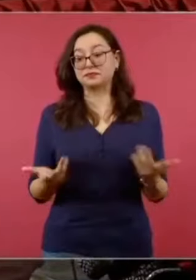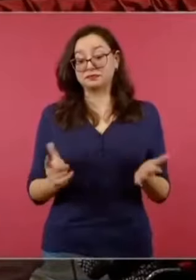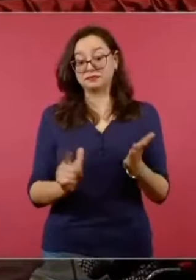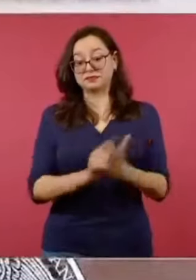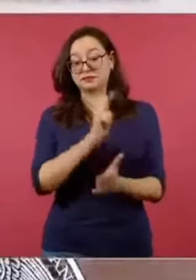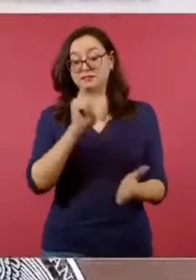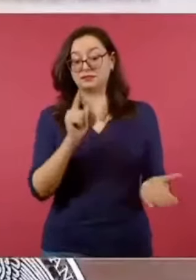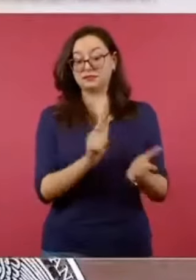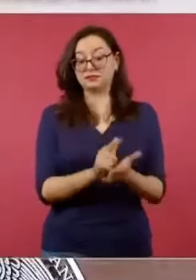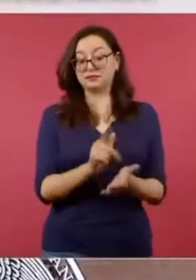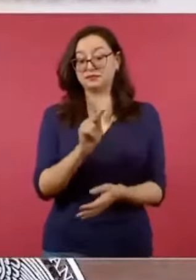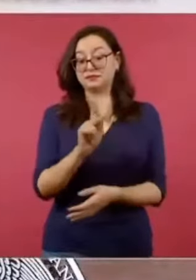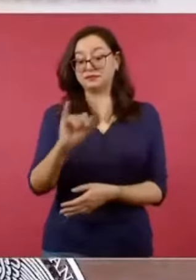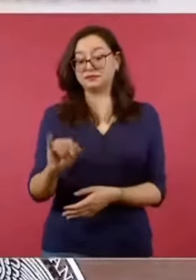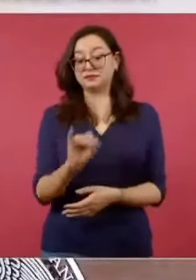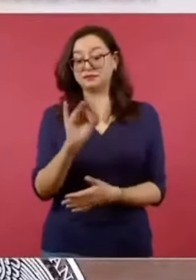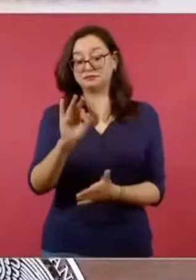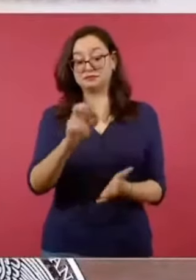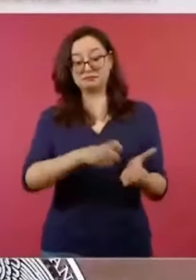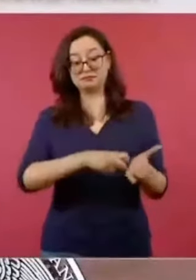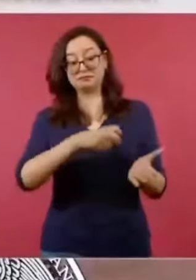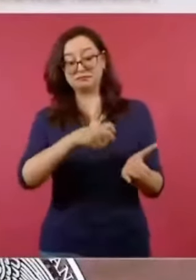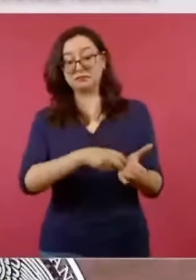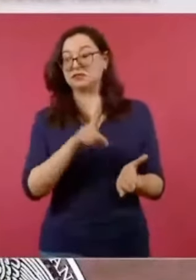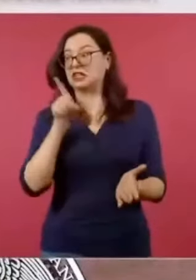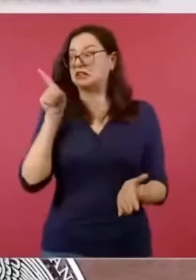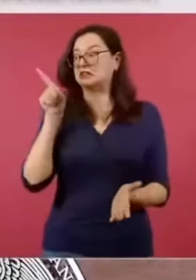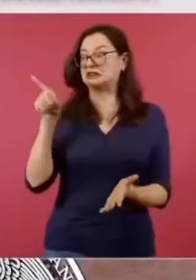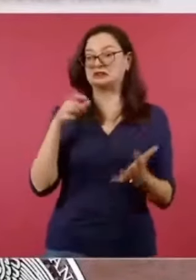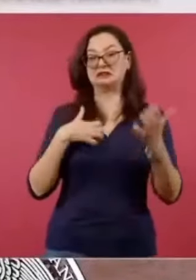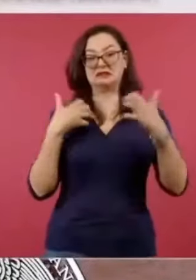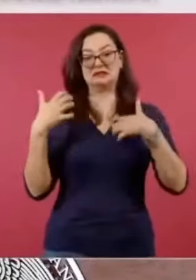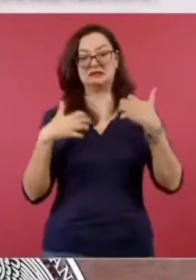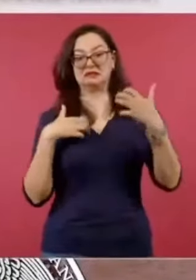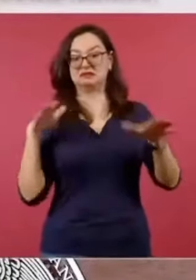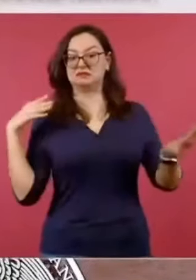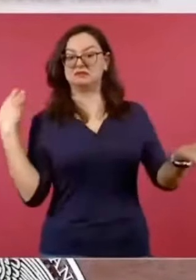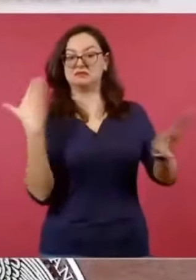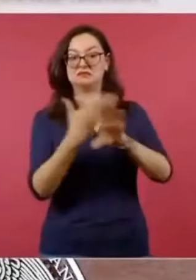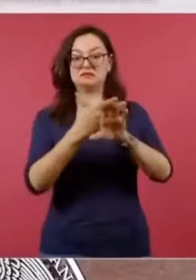Quizás ustedes lo vieron, pero si no a todas y todos los que nos están viendo.